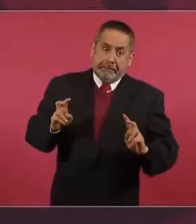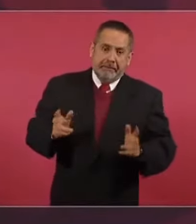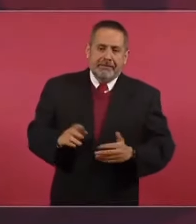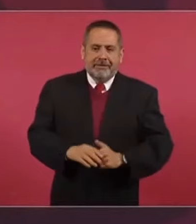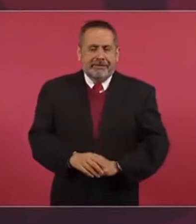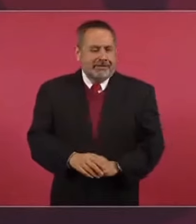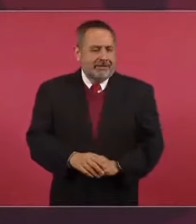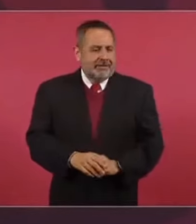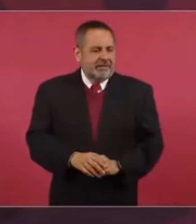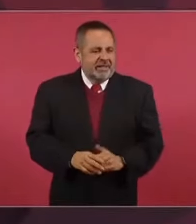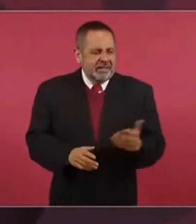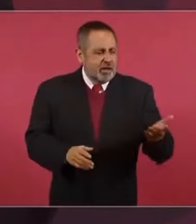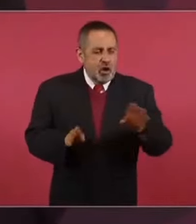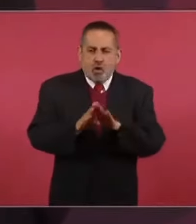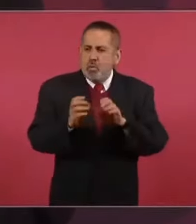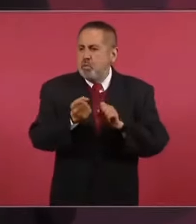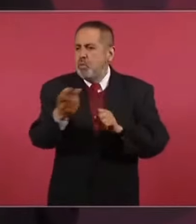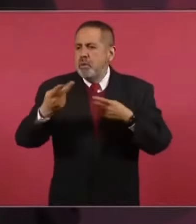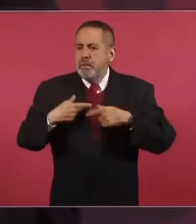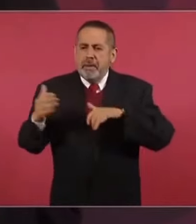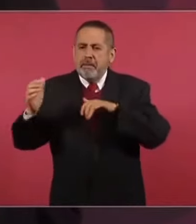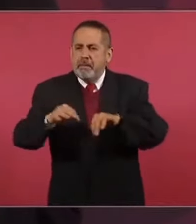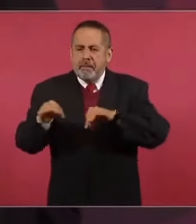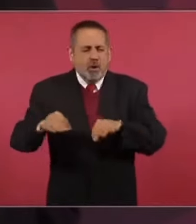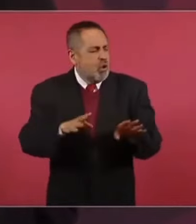Cómo crear empleos.